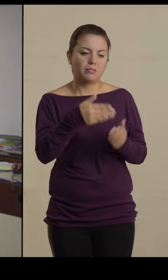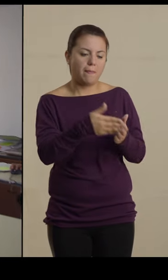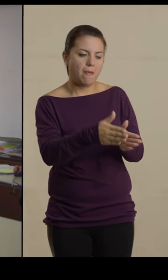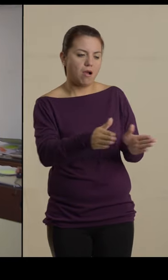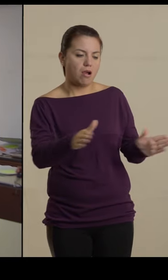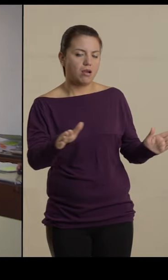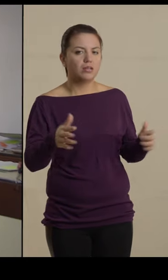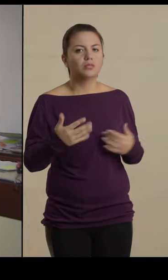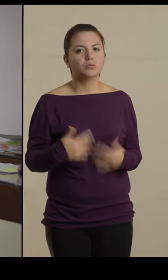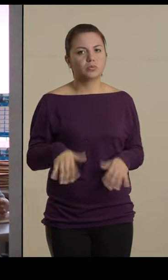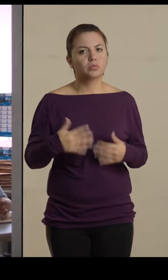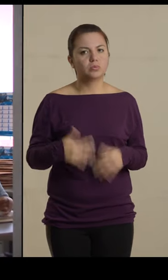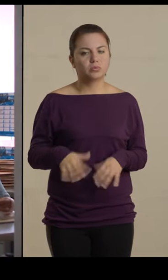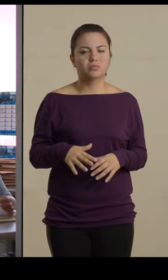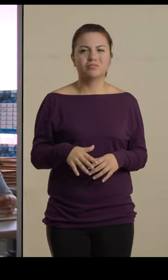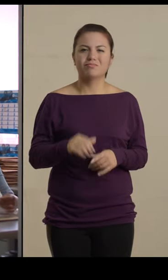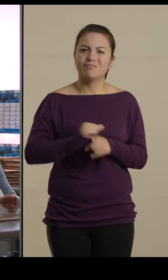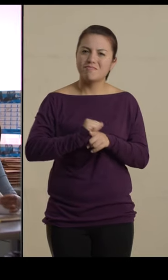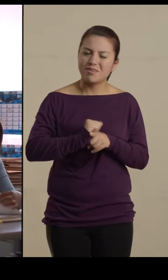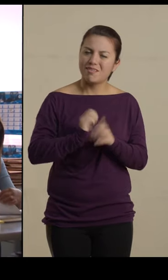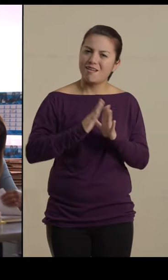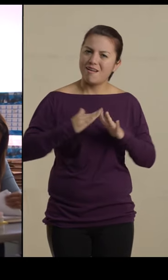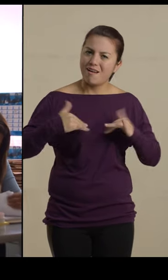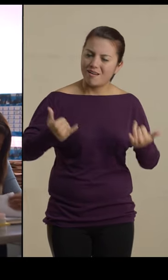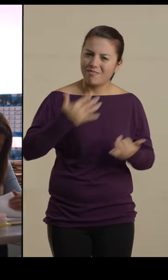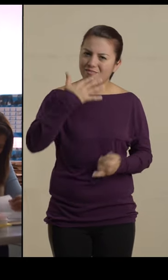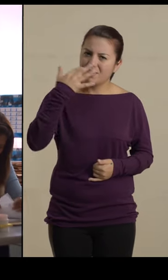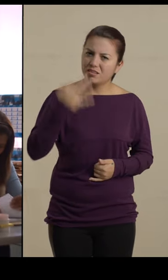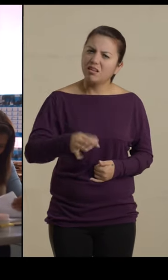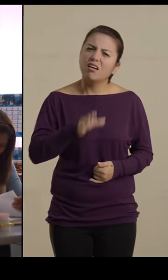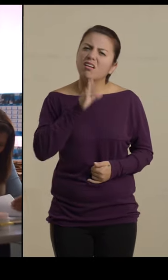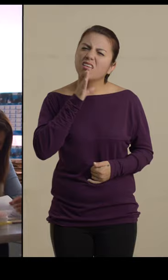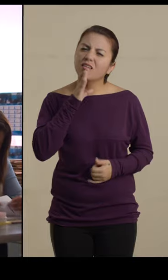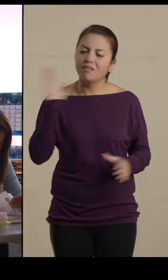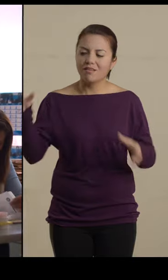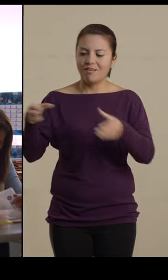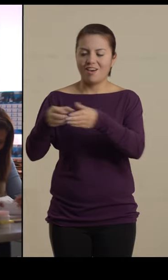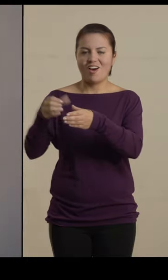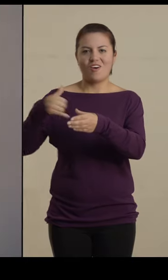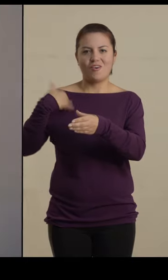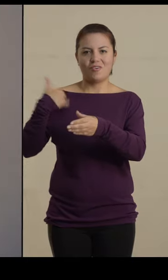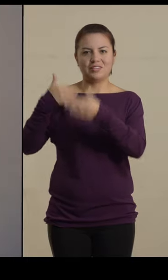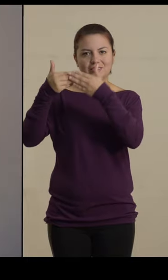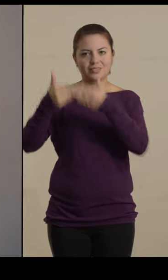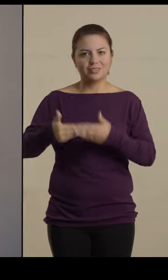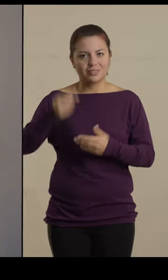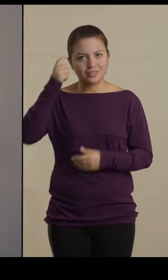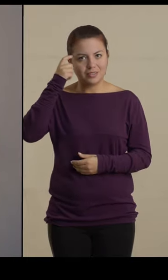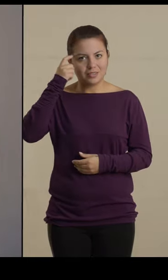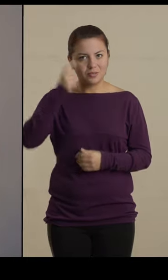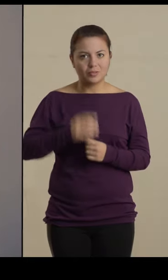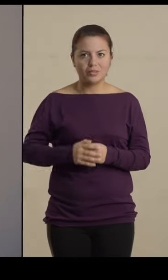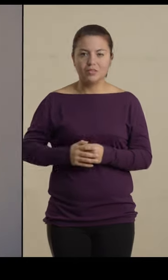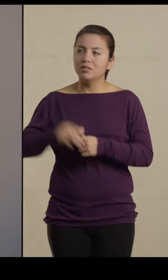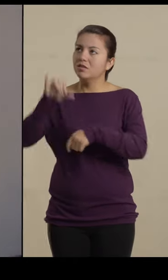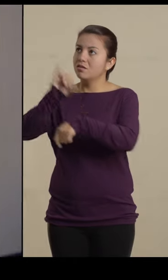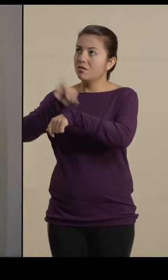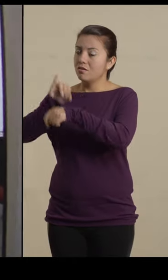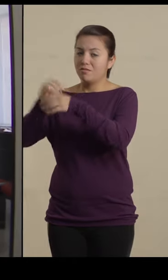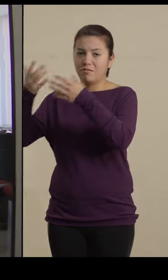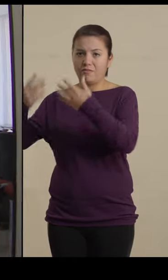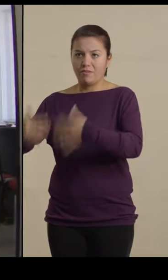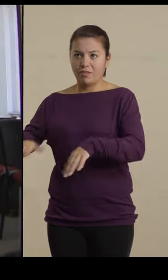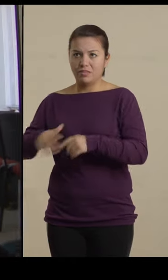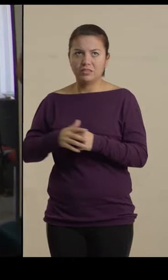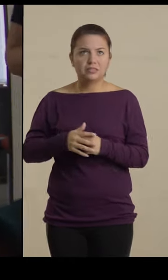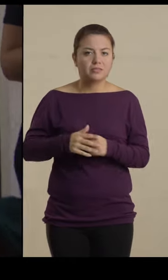una práctica real, un acercamiento a la vida real de jóvenes con discapacidad intelectual que han salido de instituciones que